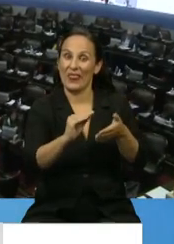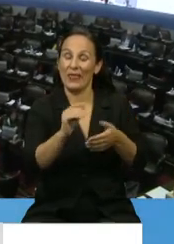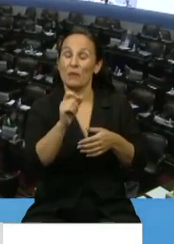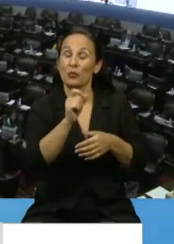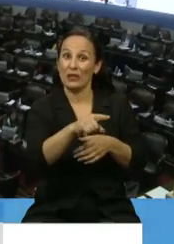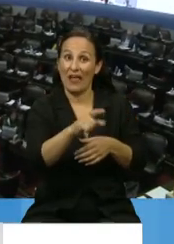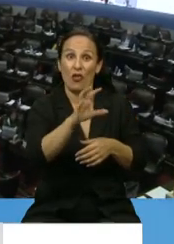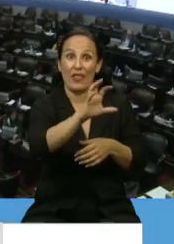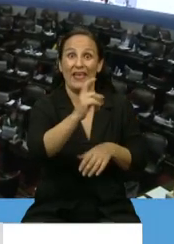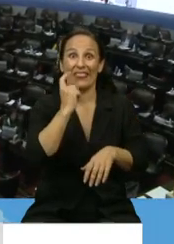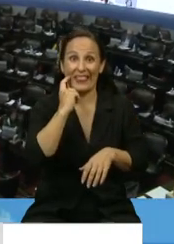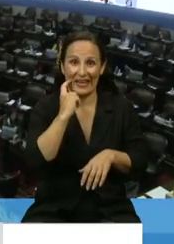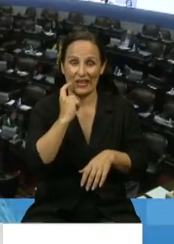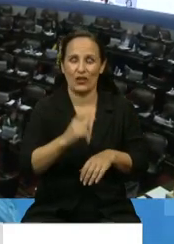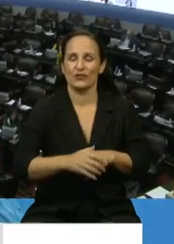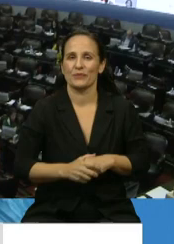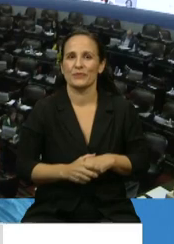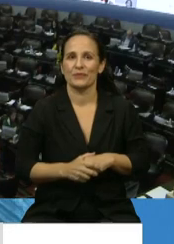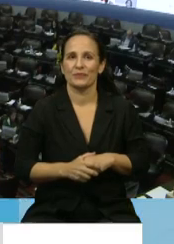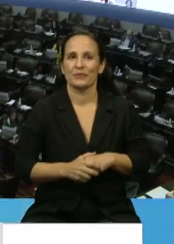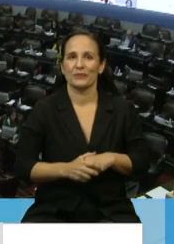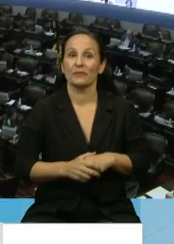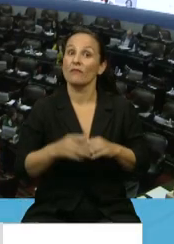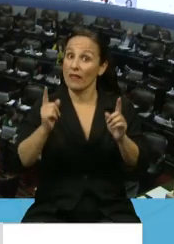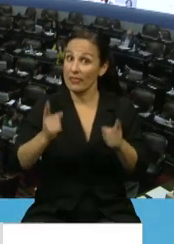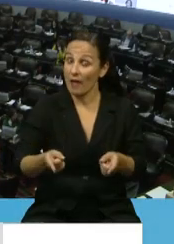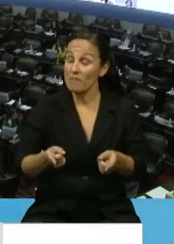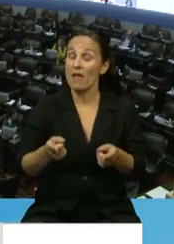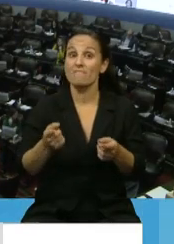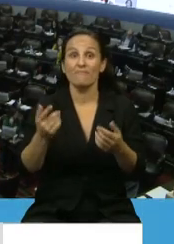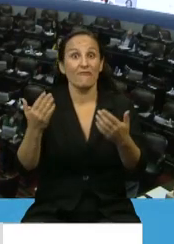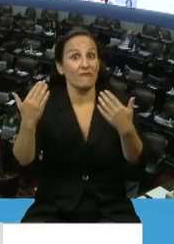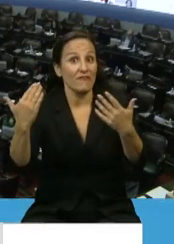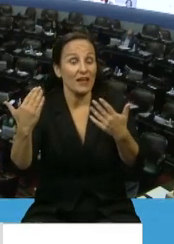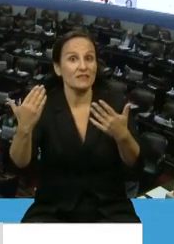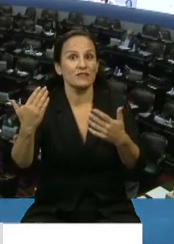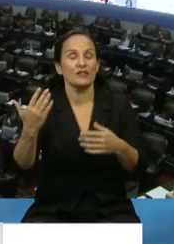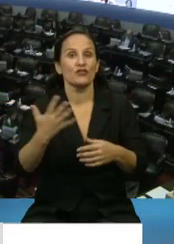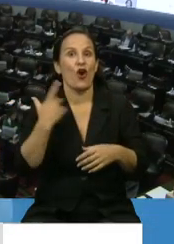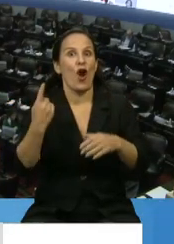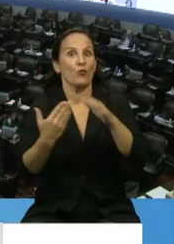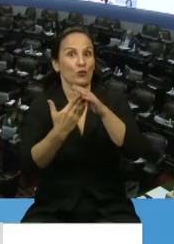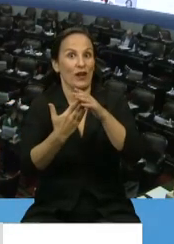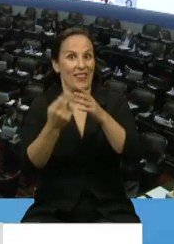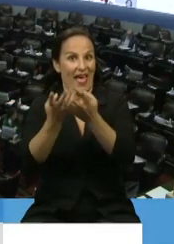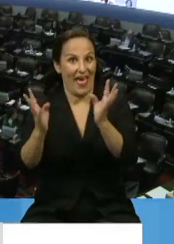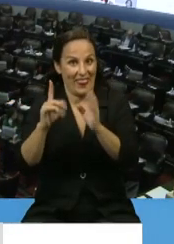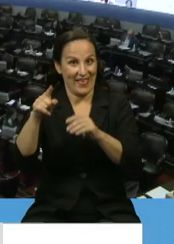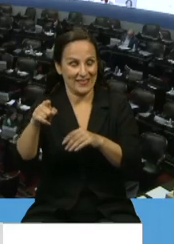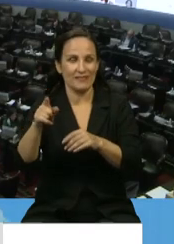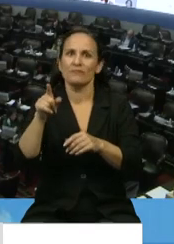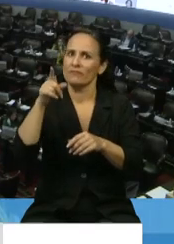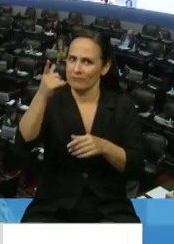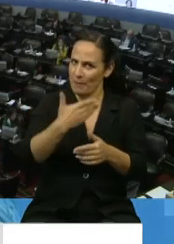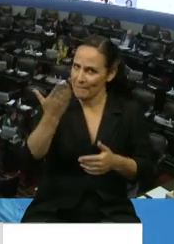Entre Ríos. Y también los felicito a las autoridades de la Cámara, a usted, señor Presidente,